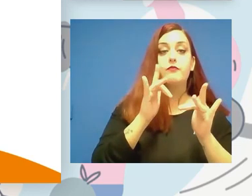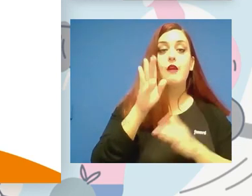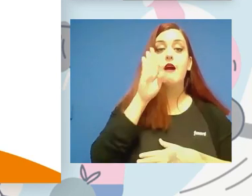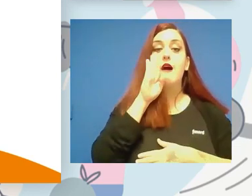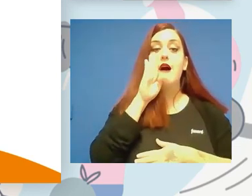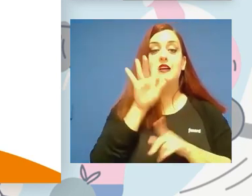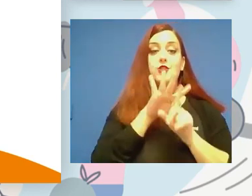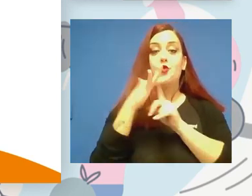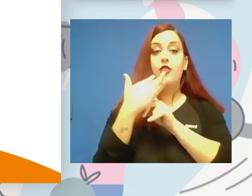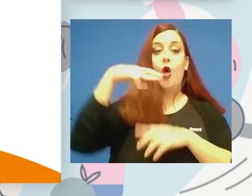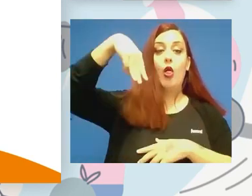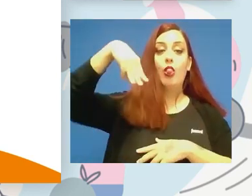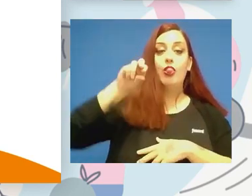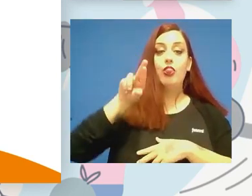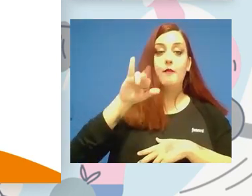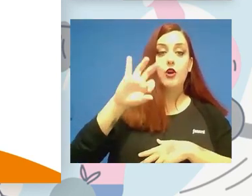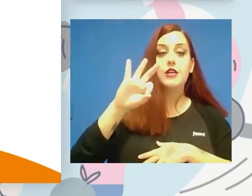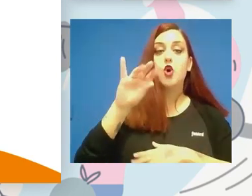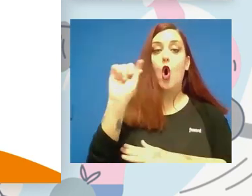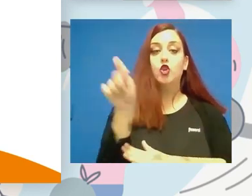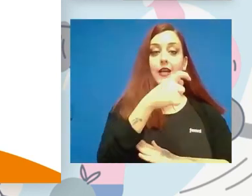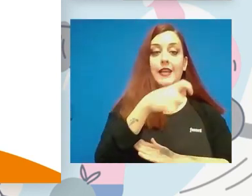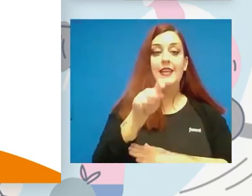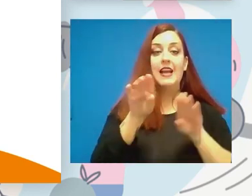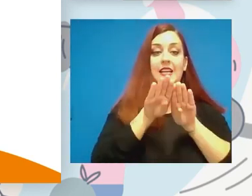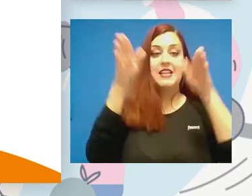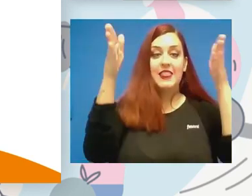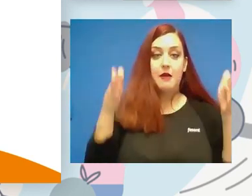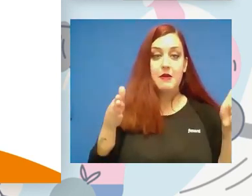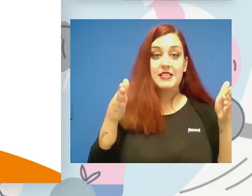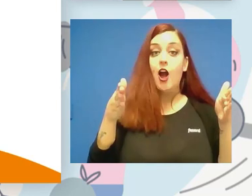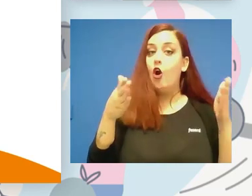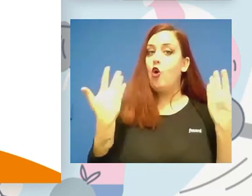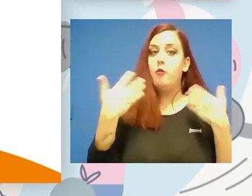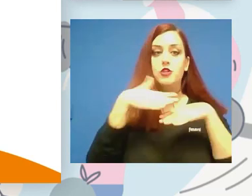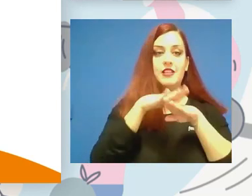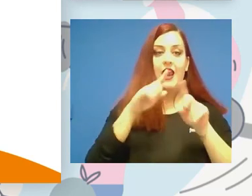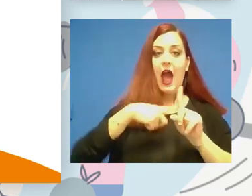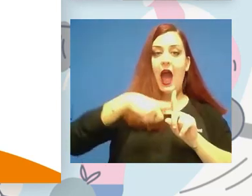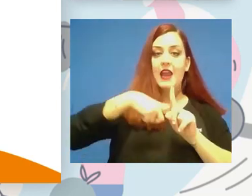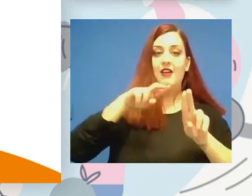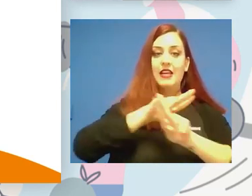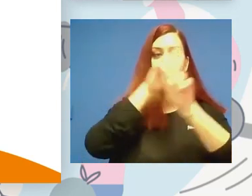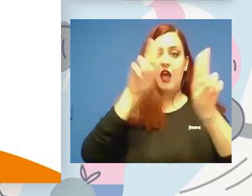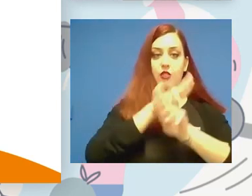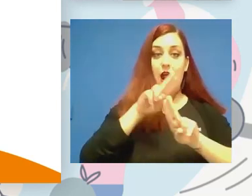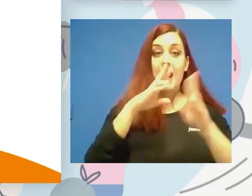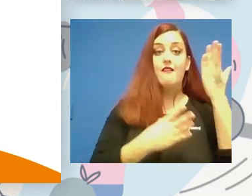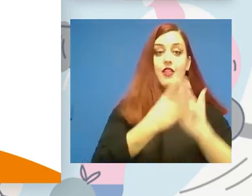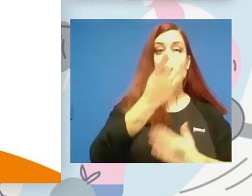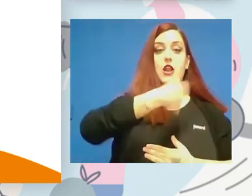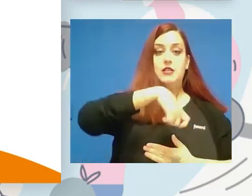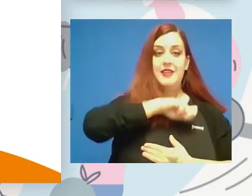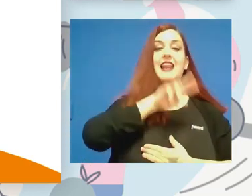Maurice, en ciclismo, en tenis de mesa, como se integra a nivel internacional, la federación española también tiene que integrarlo ahora